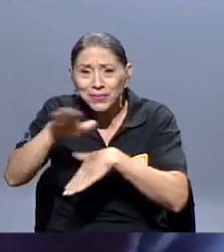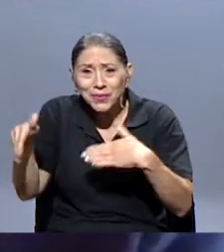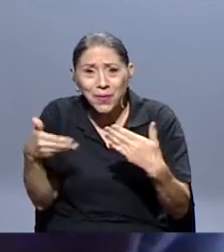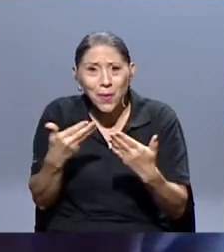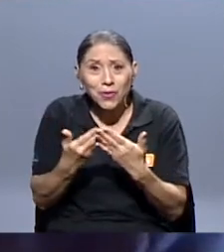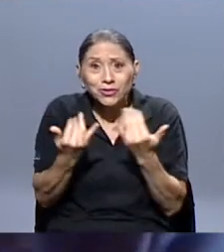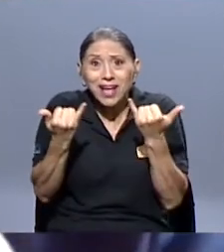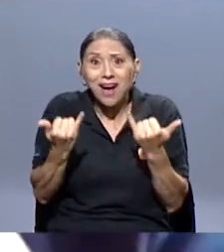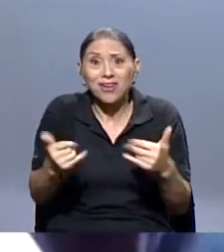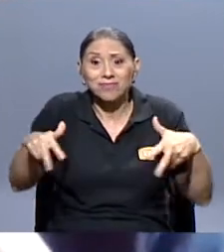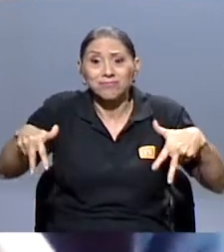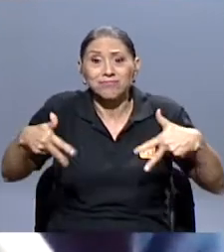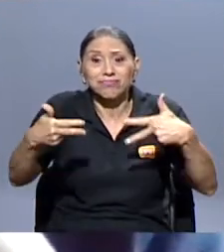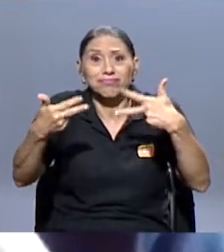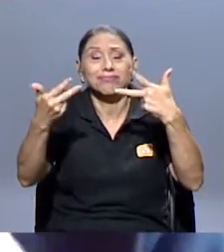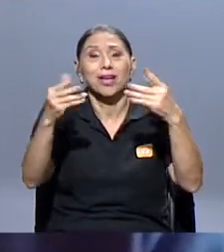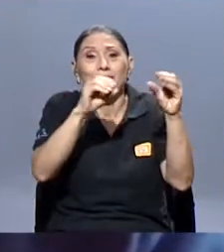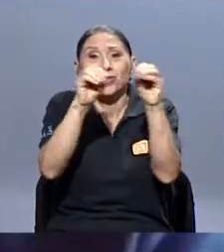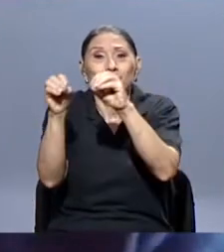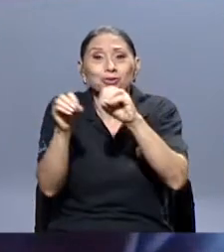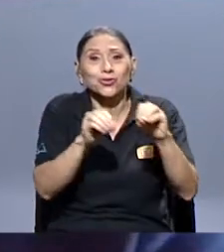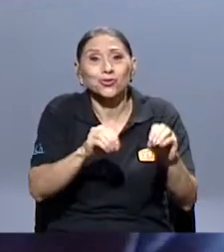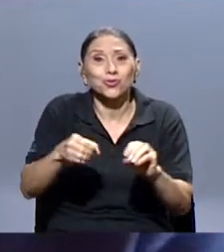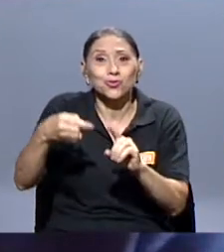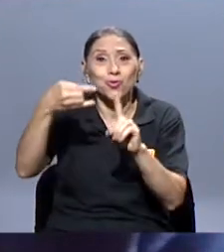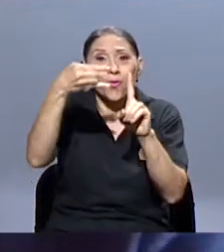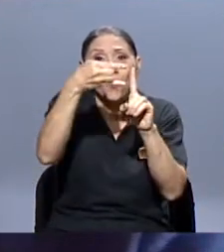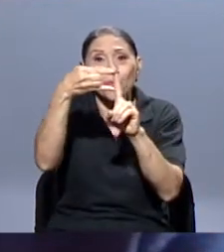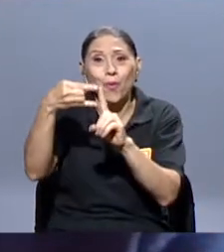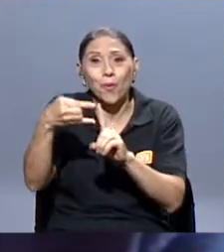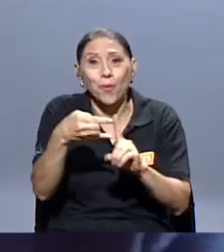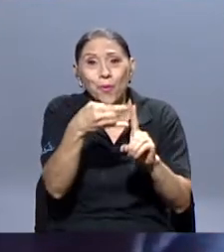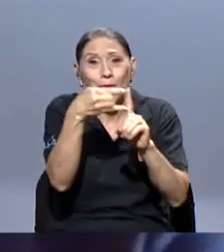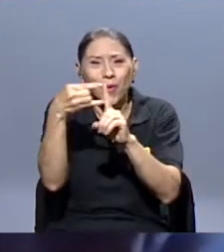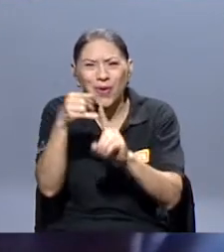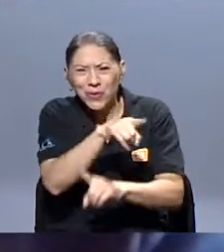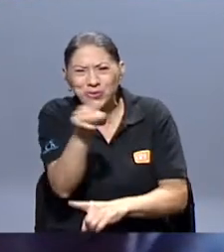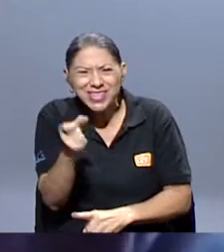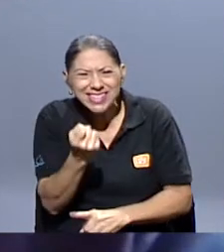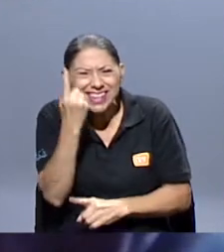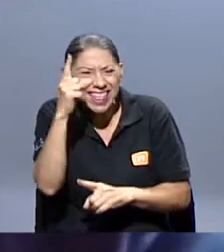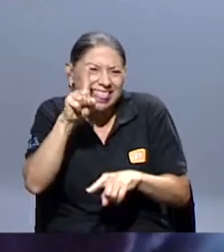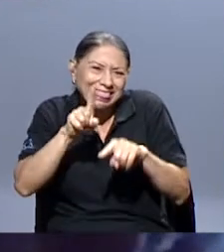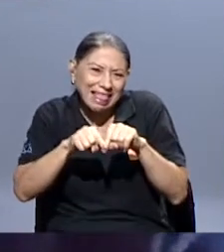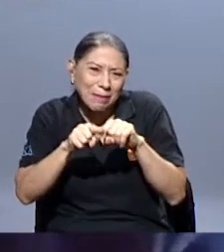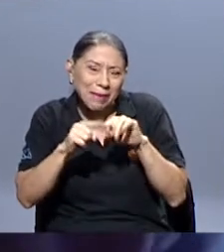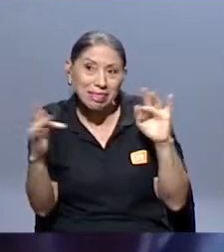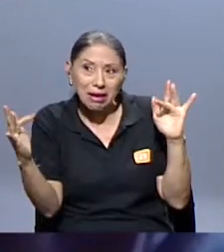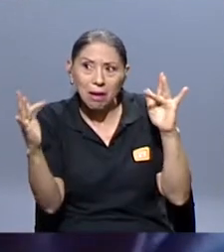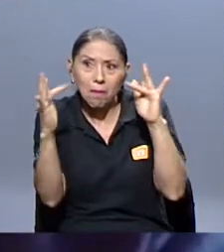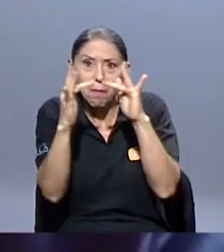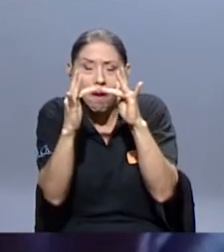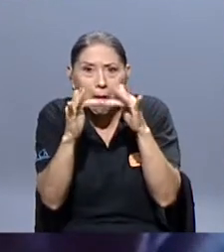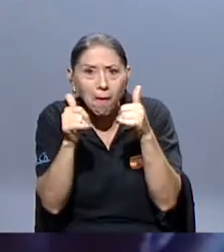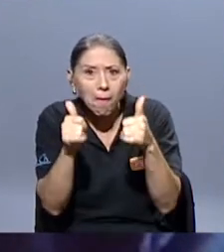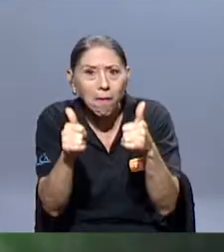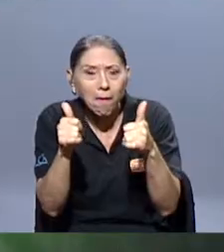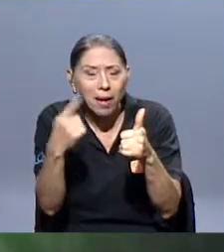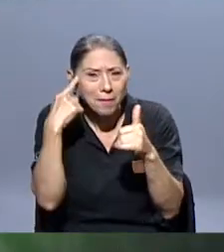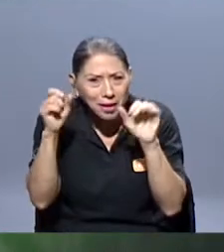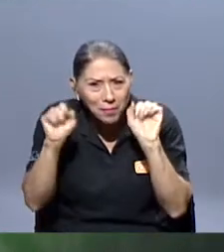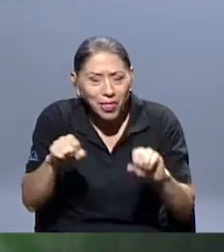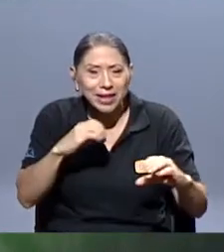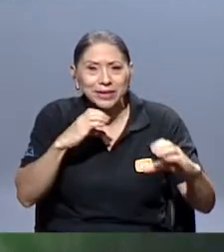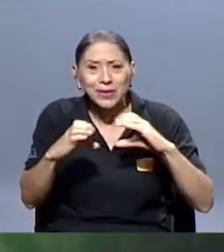Estamos en una sesión de Zoom y obviamente ustedes entenderán que esto depende mucho de las conexiones que podamos tener para poder sostener esta conversación